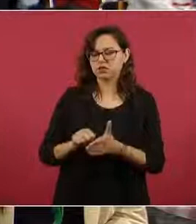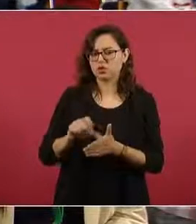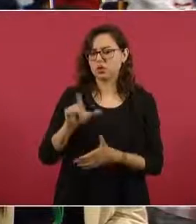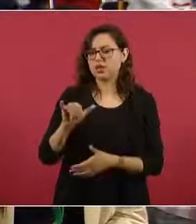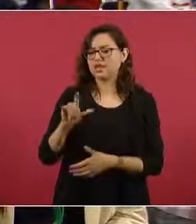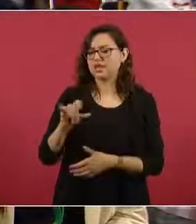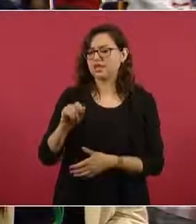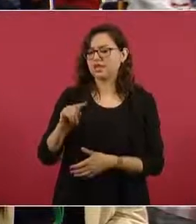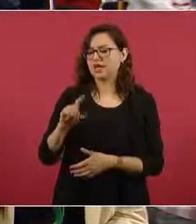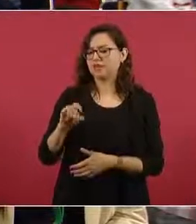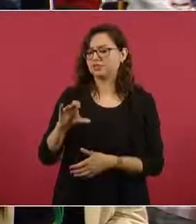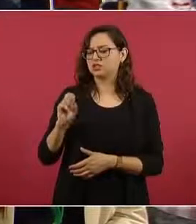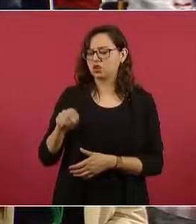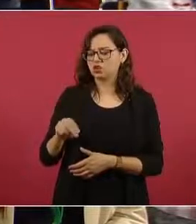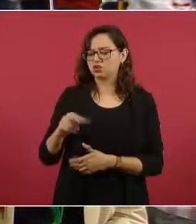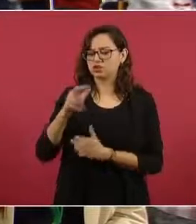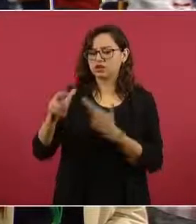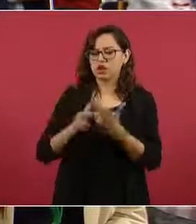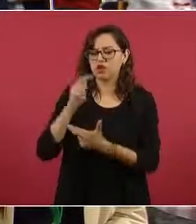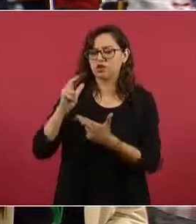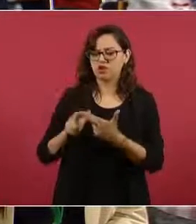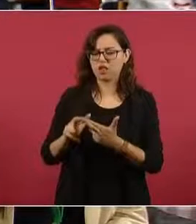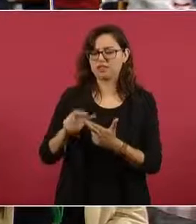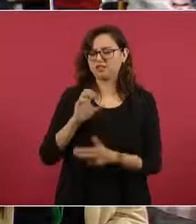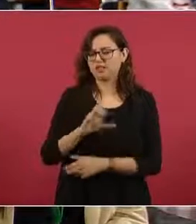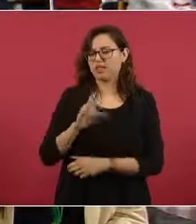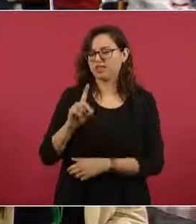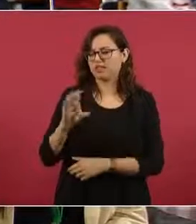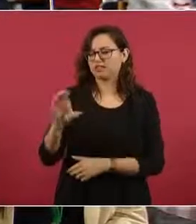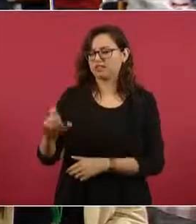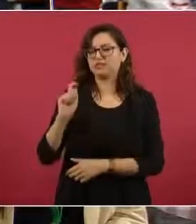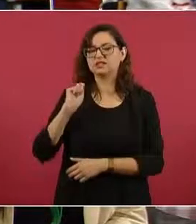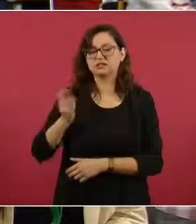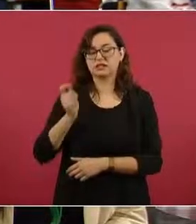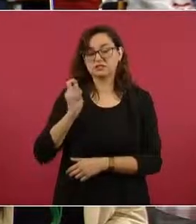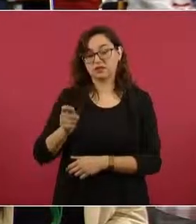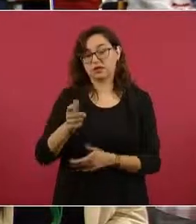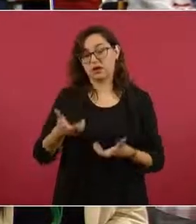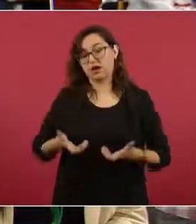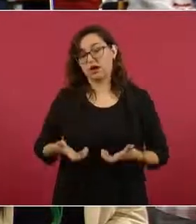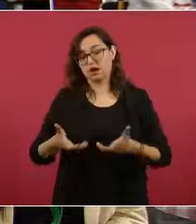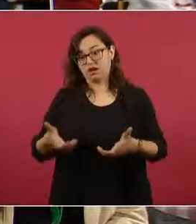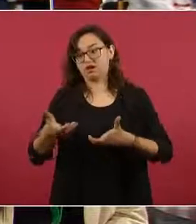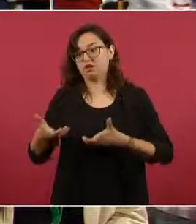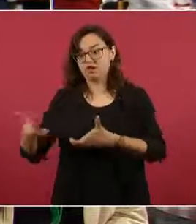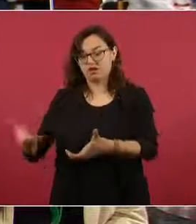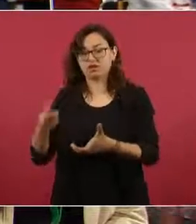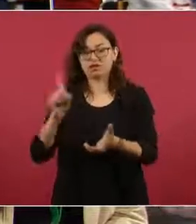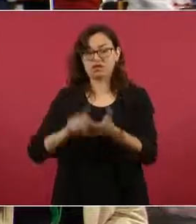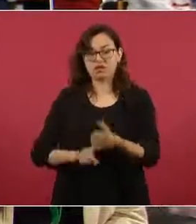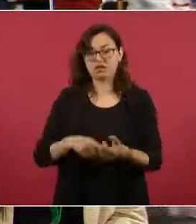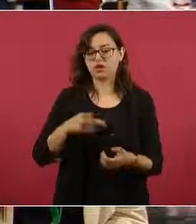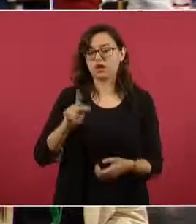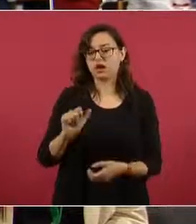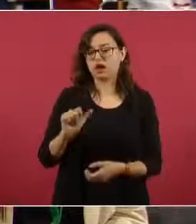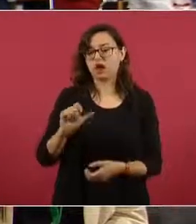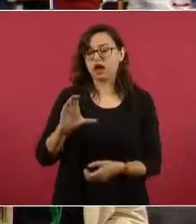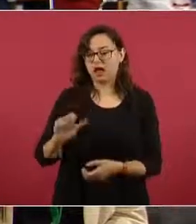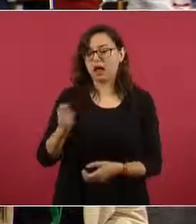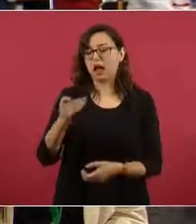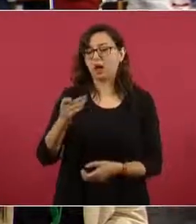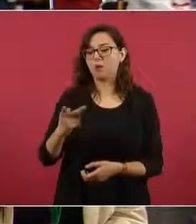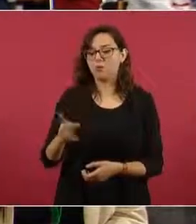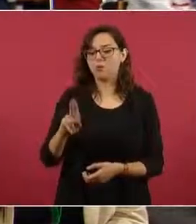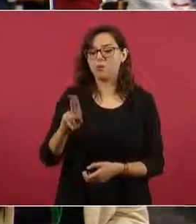se dedica a evaluar el trabajo del personal que maneja los ingresos de cada caseta de cobro en Capufe. Yo sé que el lunes tocó este tema con Hans